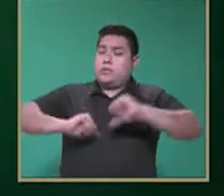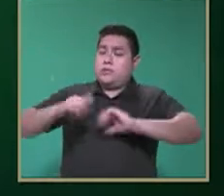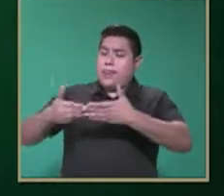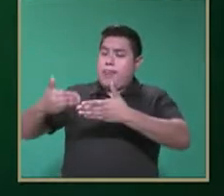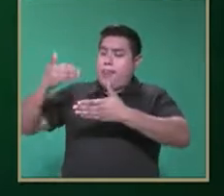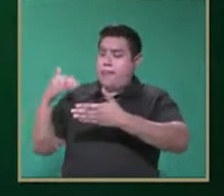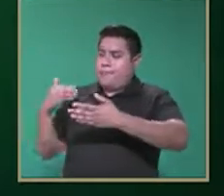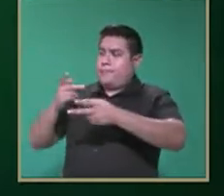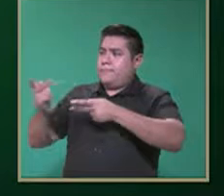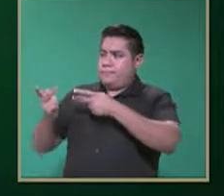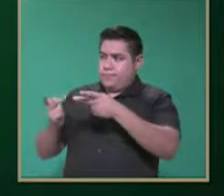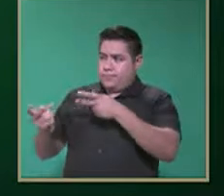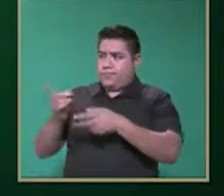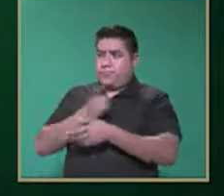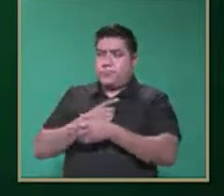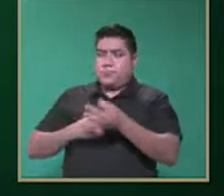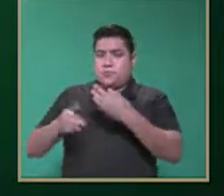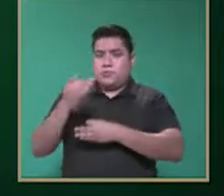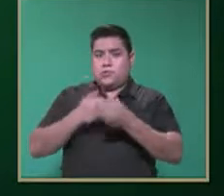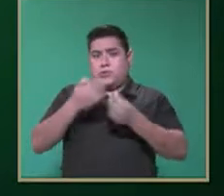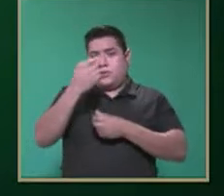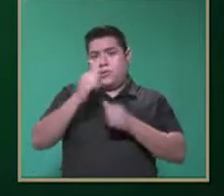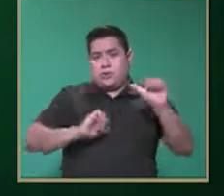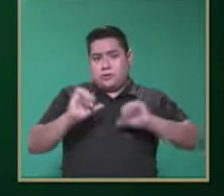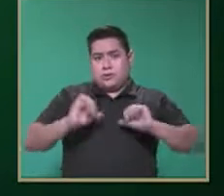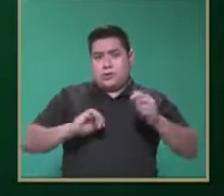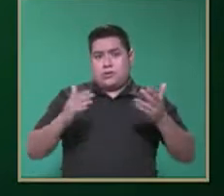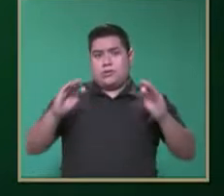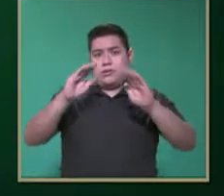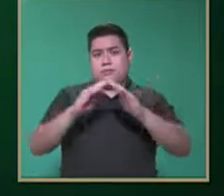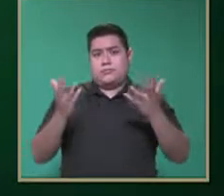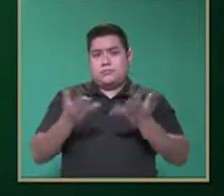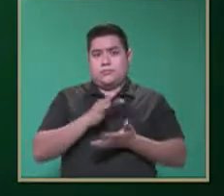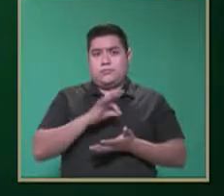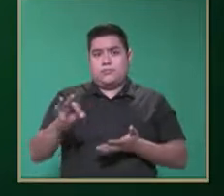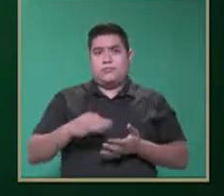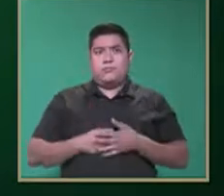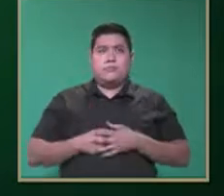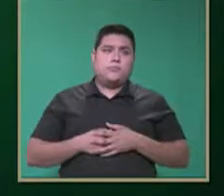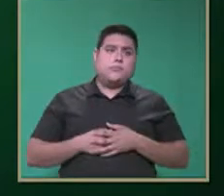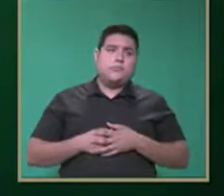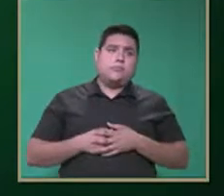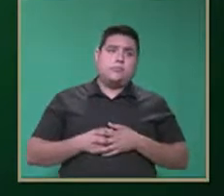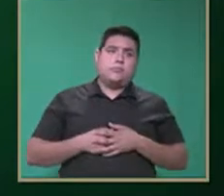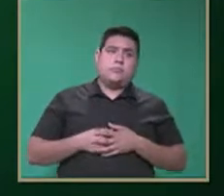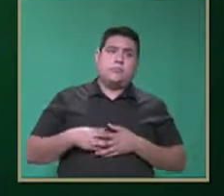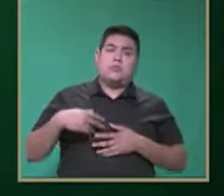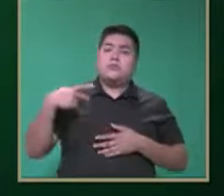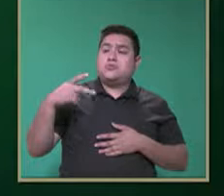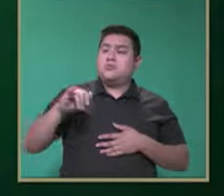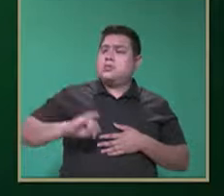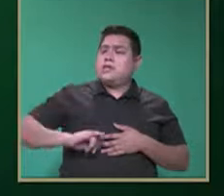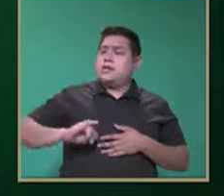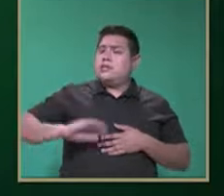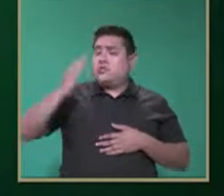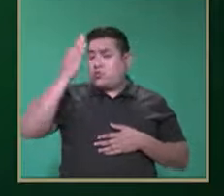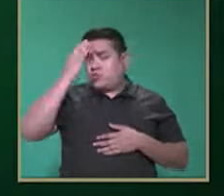hacer en casa. Recuerden que todas esas actividades las podemos implementar. Dedicar tiempo a conocer sus